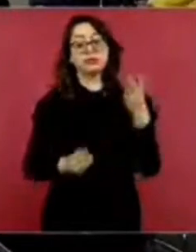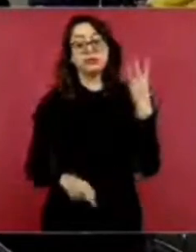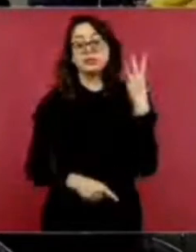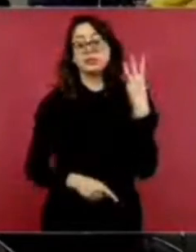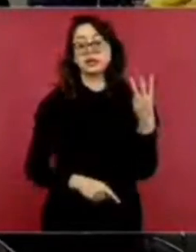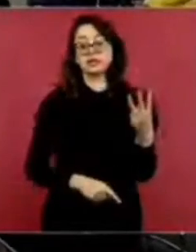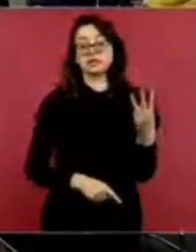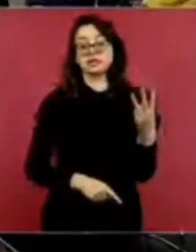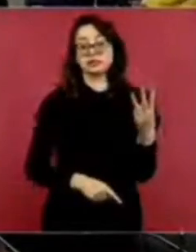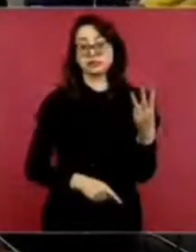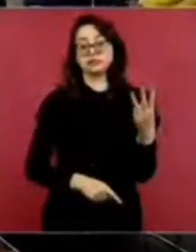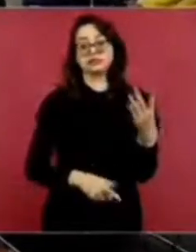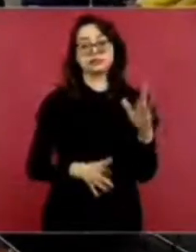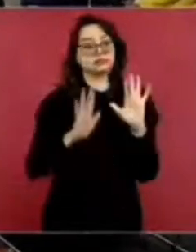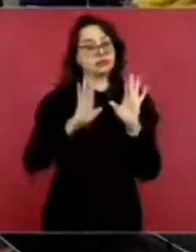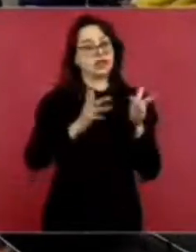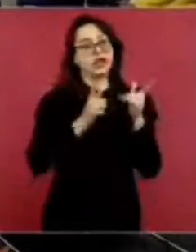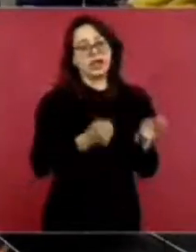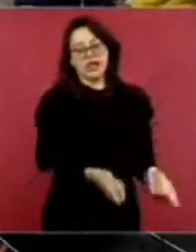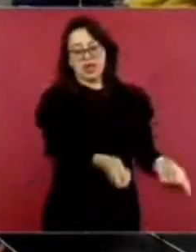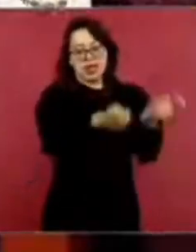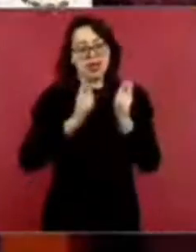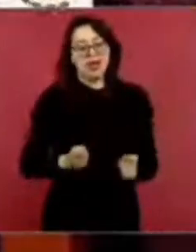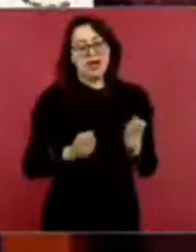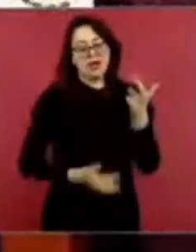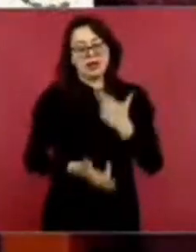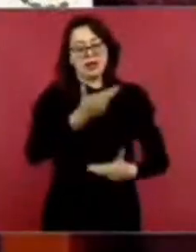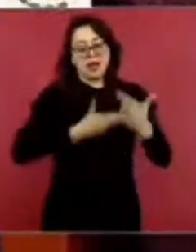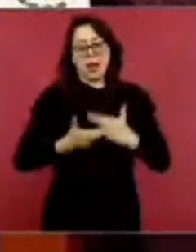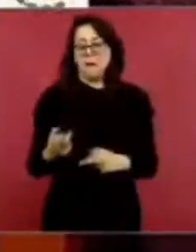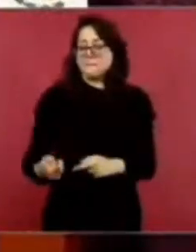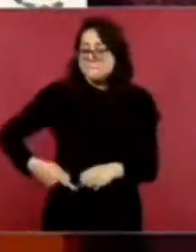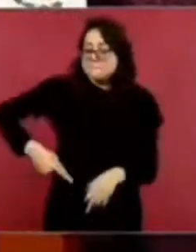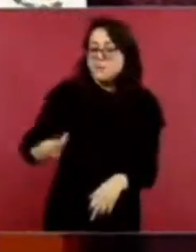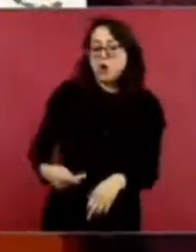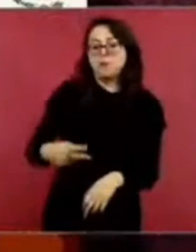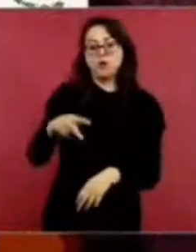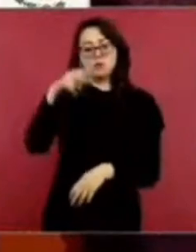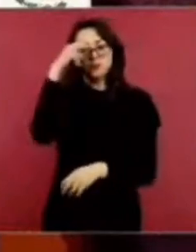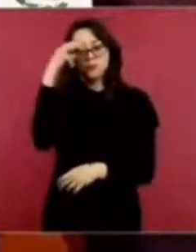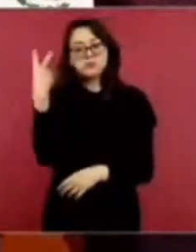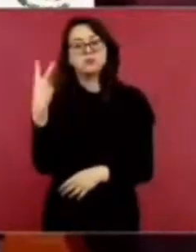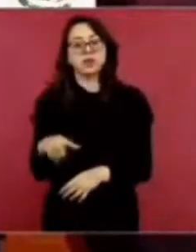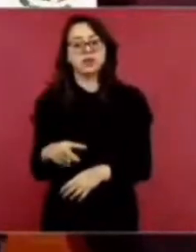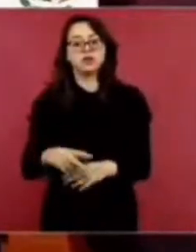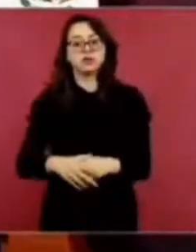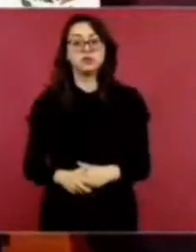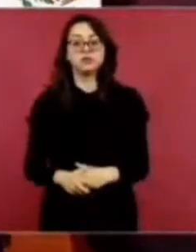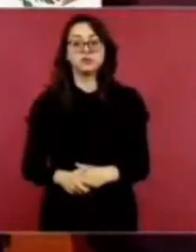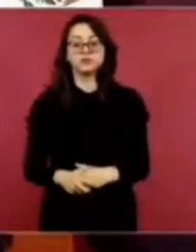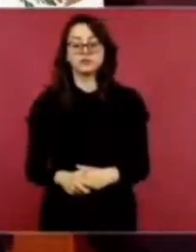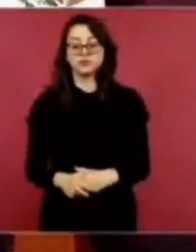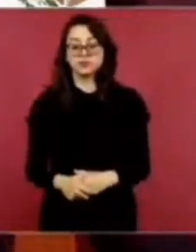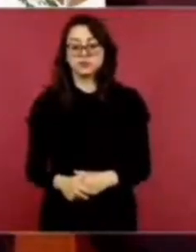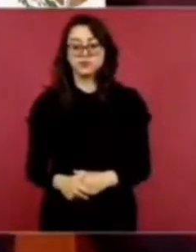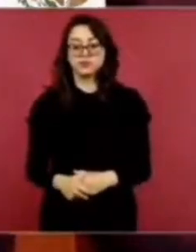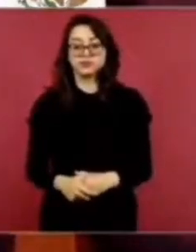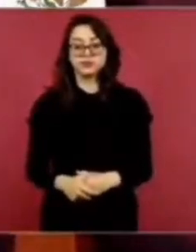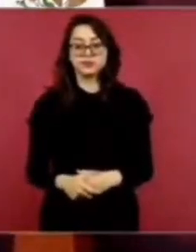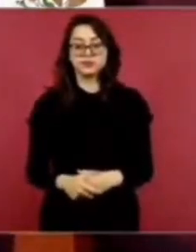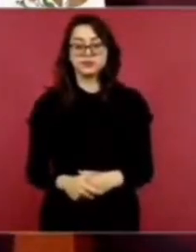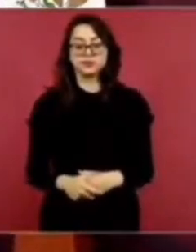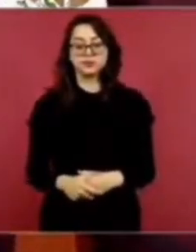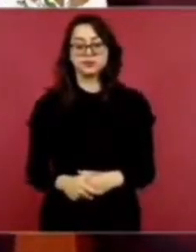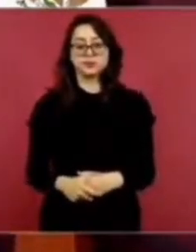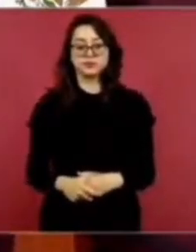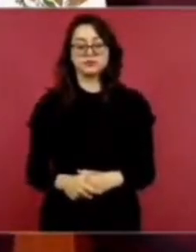Ya pasan a ser públicos. Y este, se les va a pagar. Y no